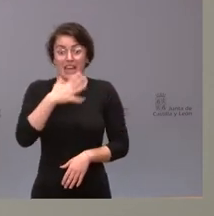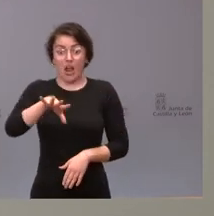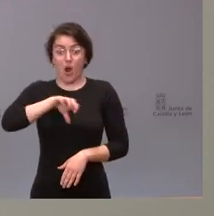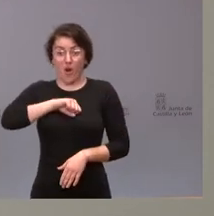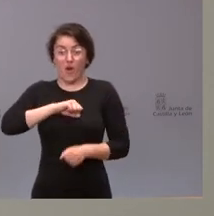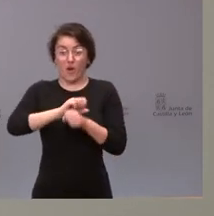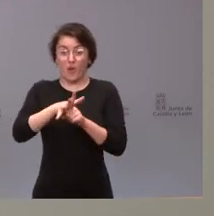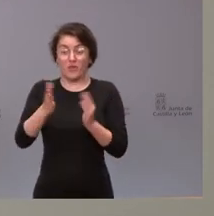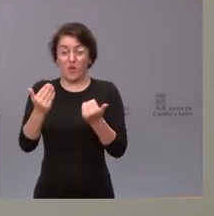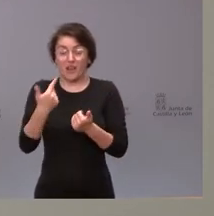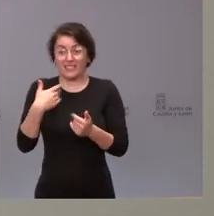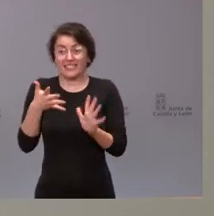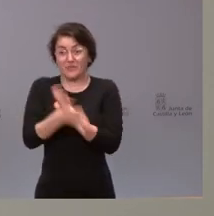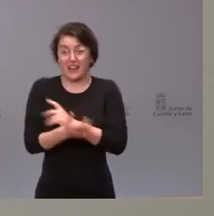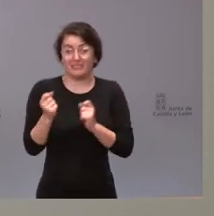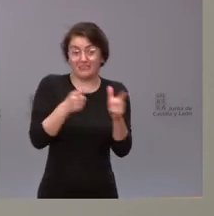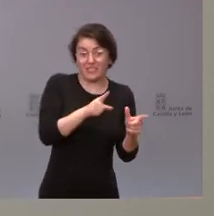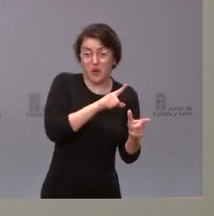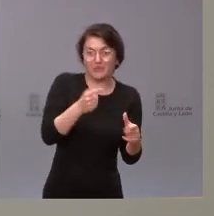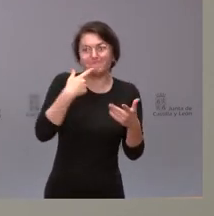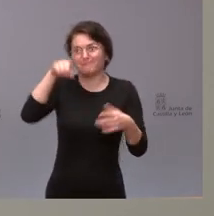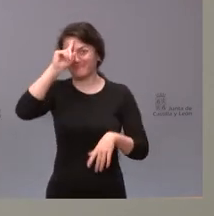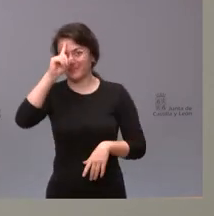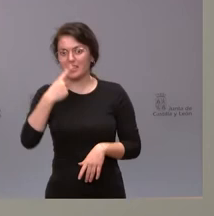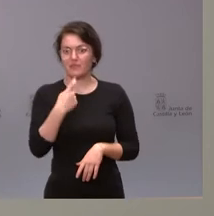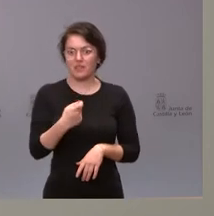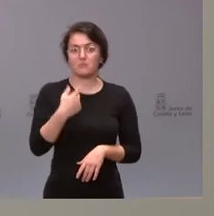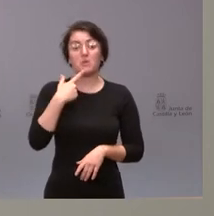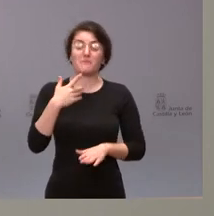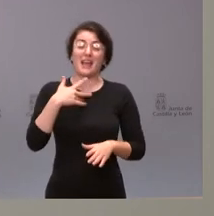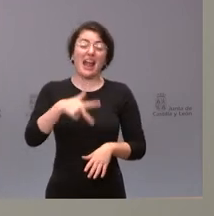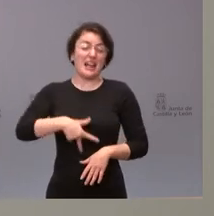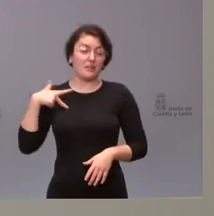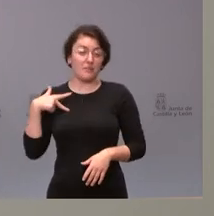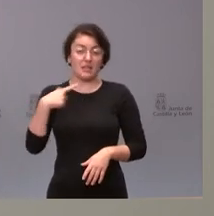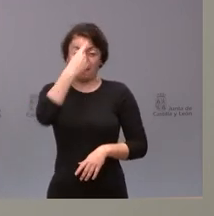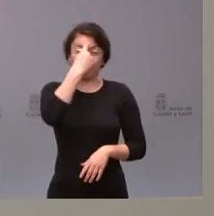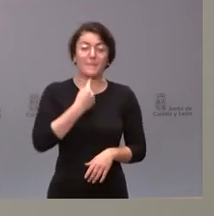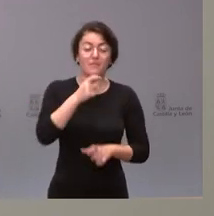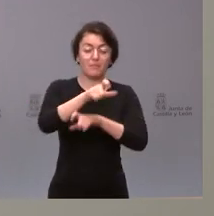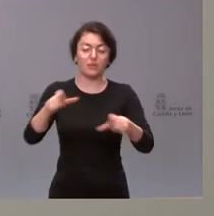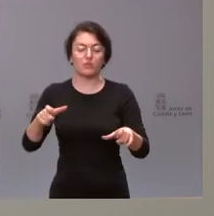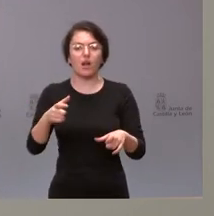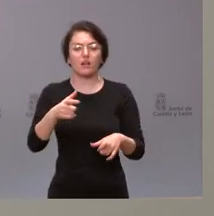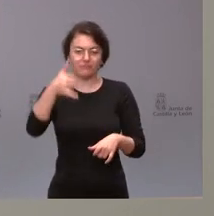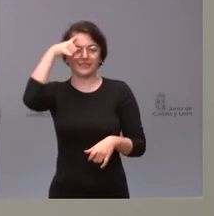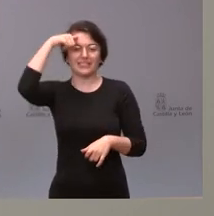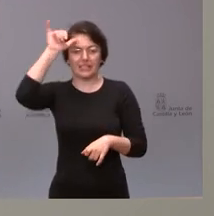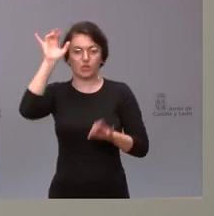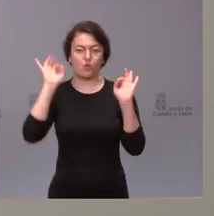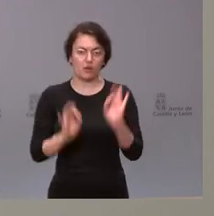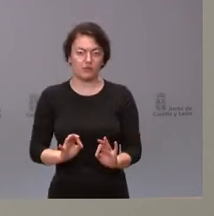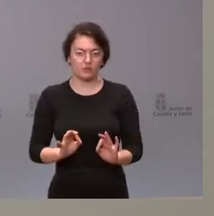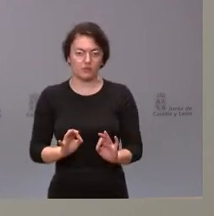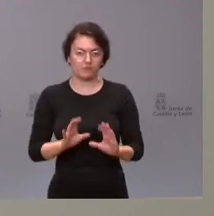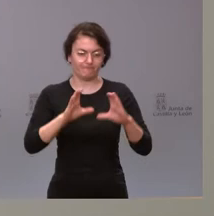de los casos. Me plantea usted cuál es el perfil de estas personas. Generalmente son personas de riesgo. En su mayor parte son personas de riesgo. Es verdad que